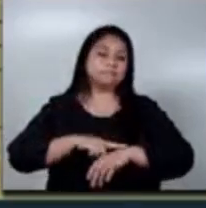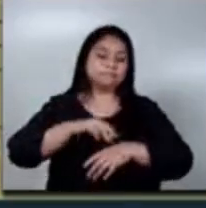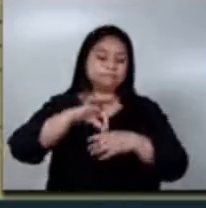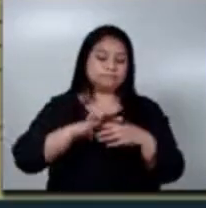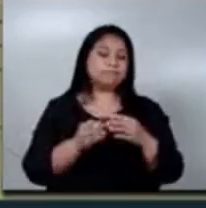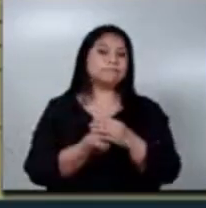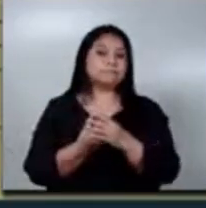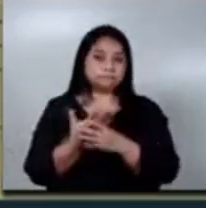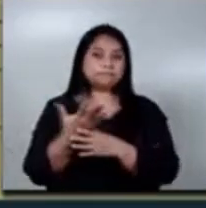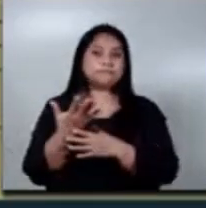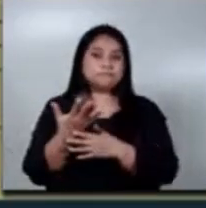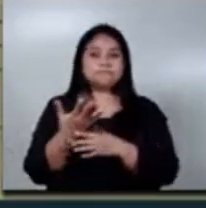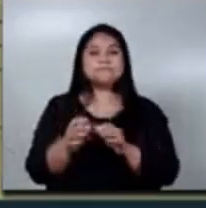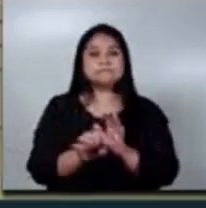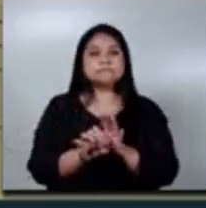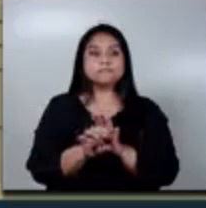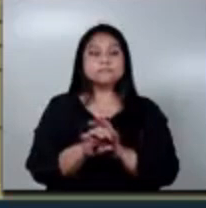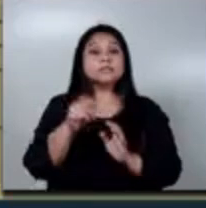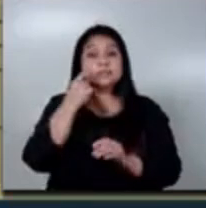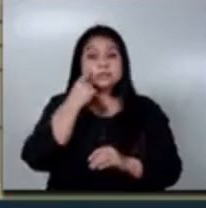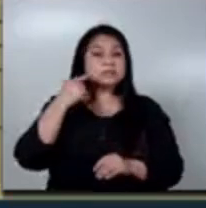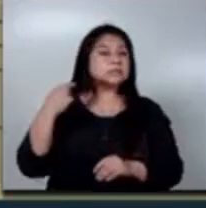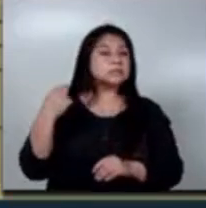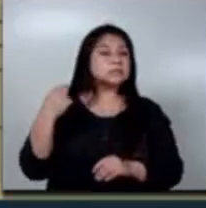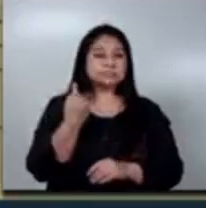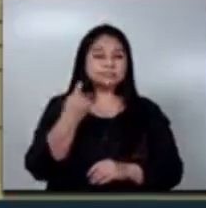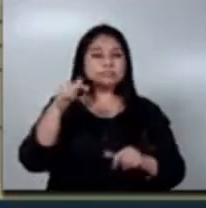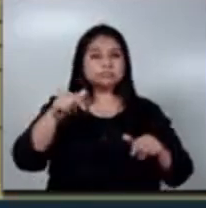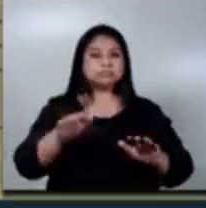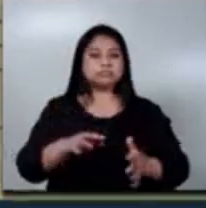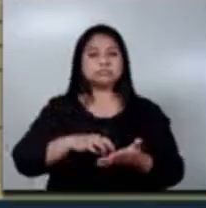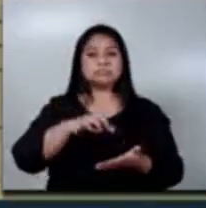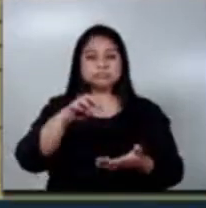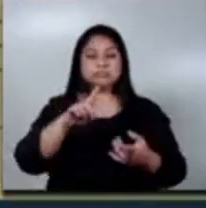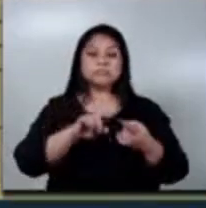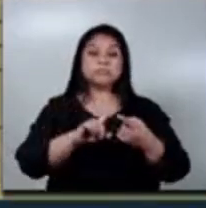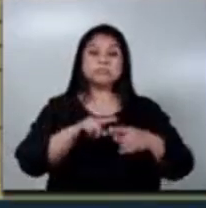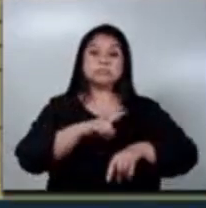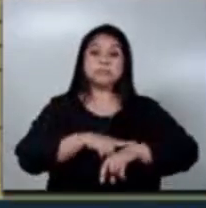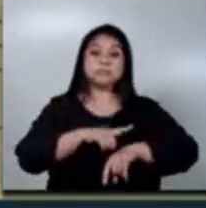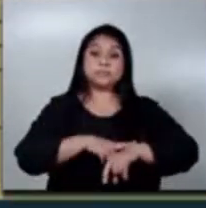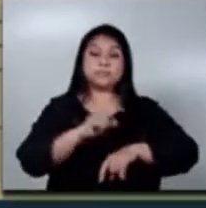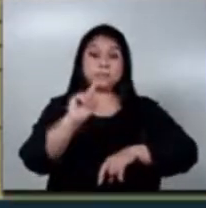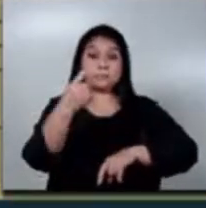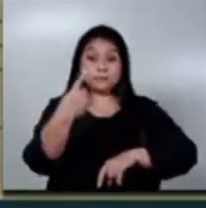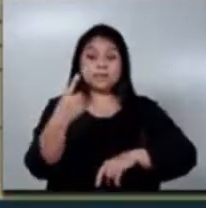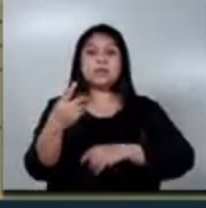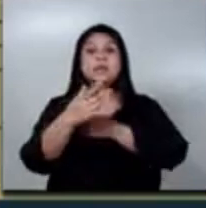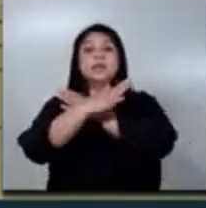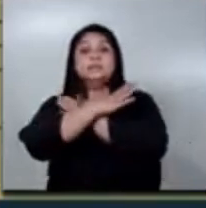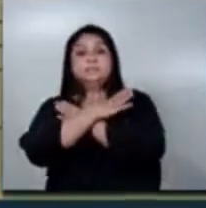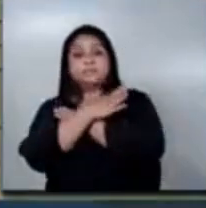que son las principales en el país. La primera temporada se da entre los meses de mayo